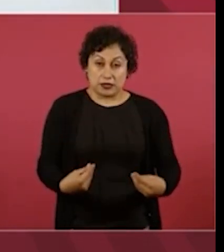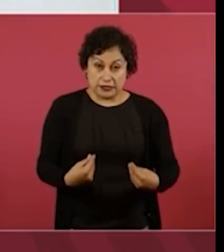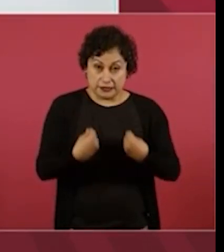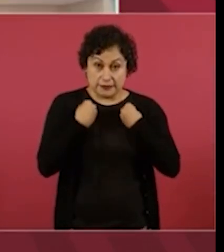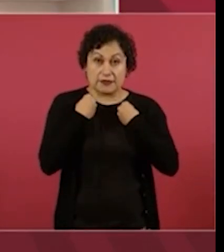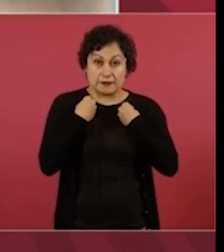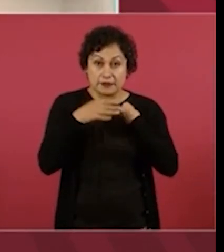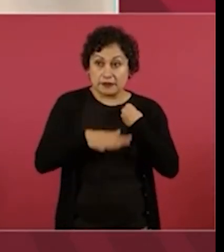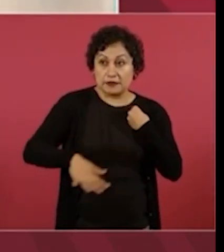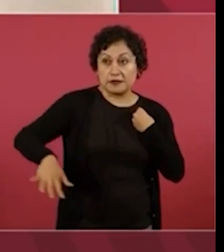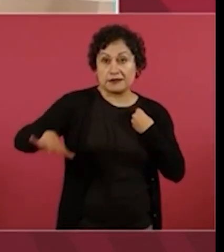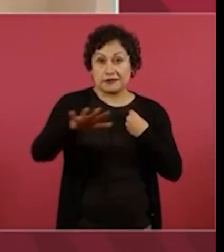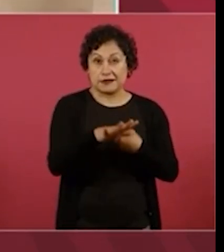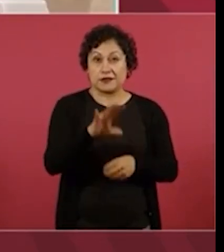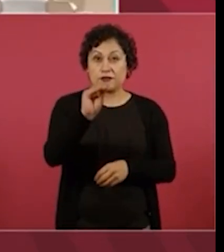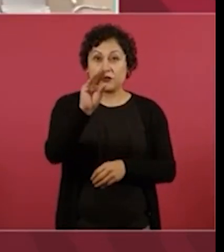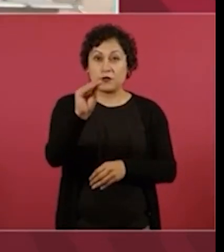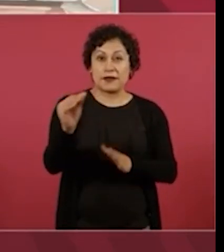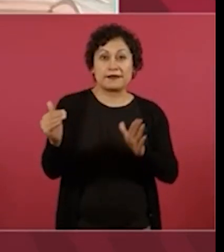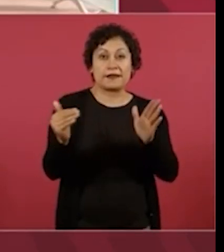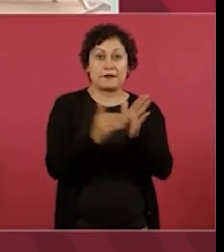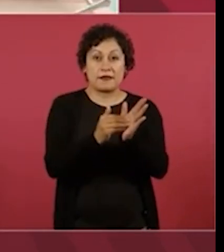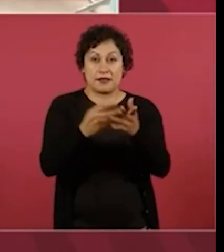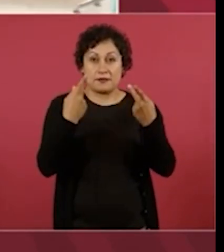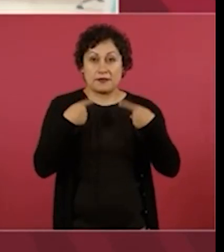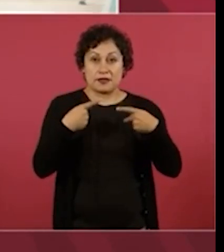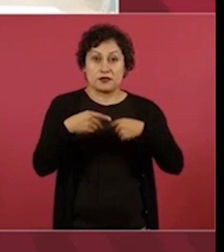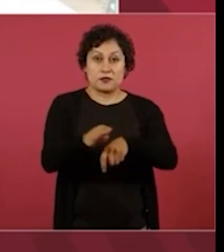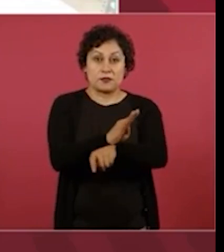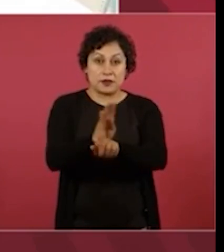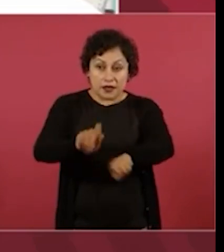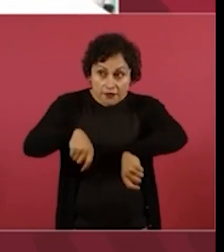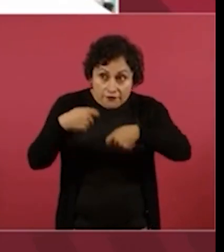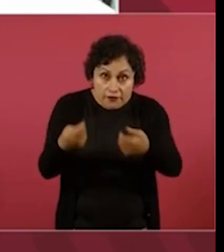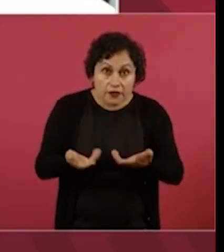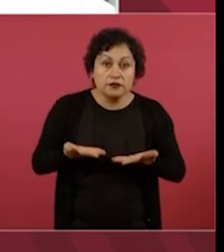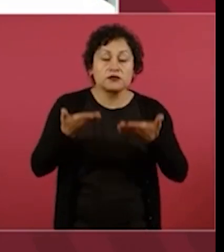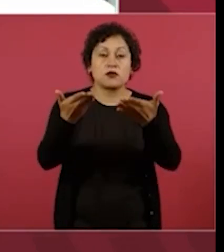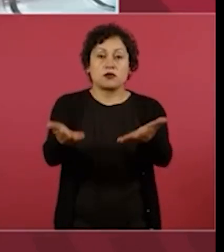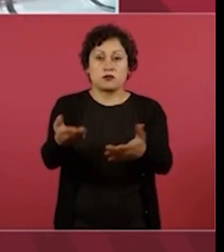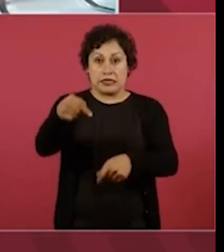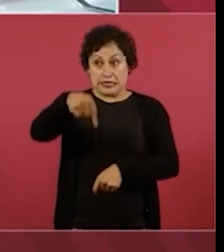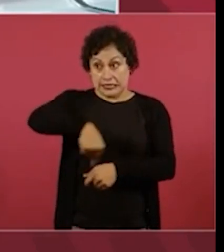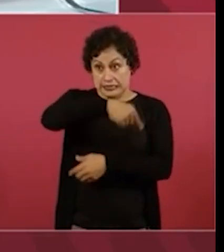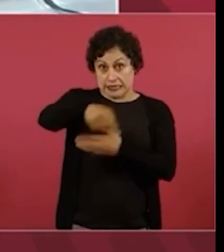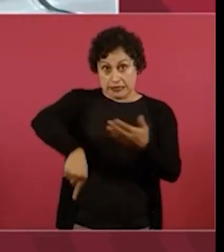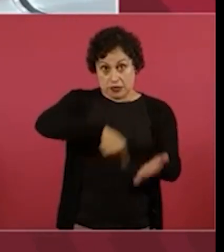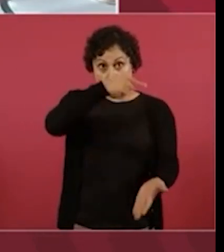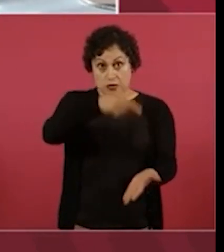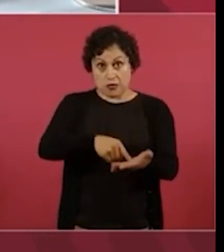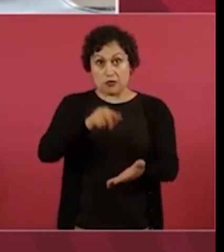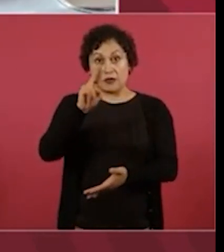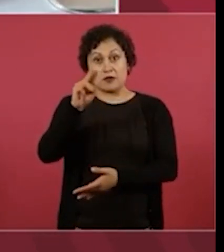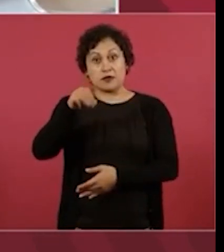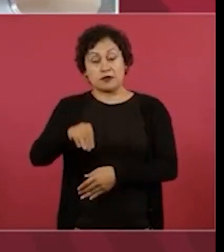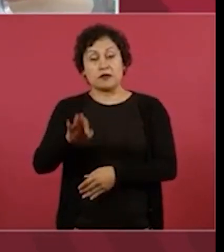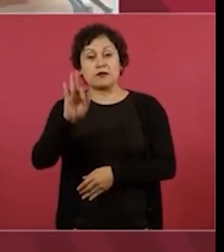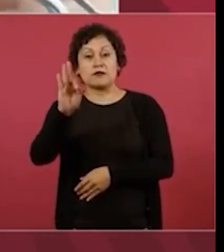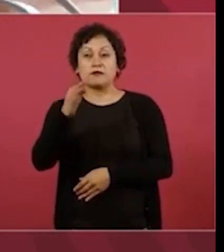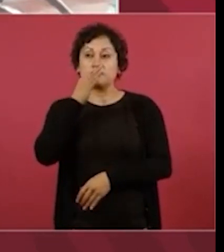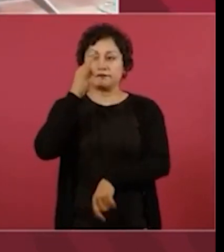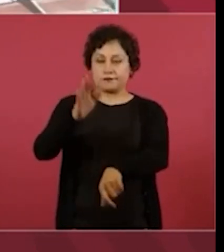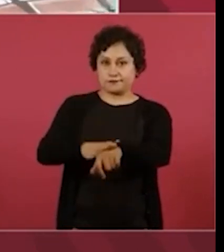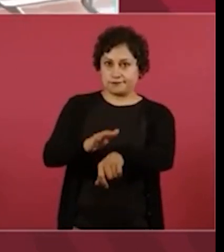a beneficiar a más de 90 mil derechohabientes. Esta clínica, señor presidente, es un